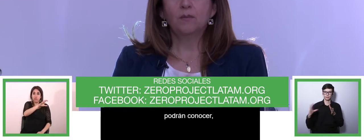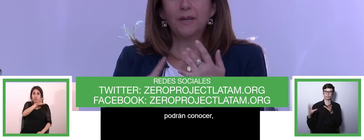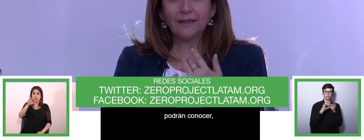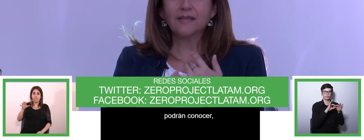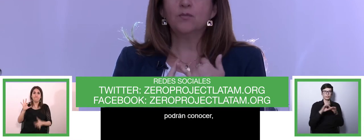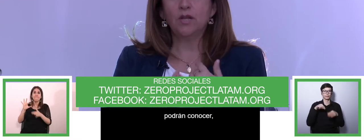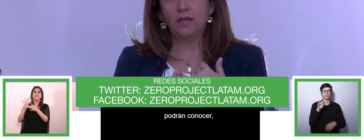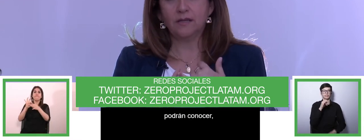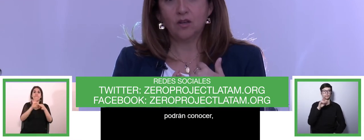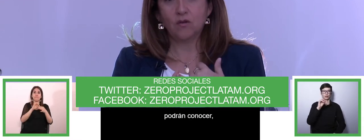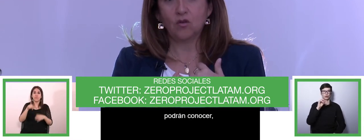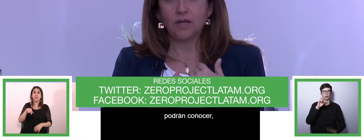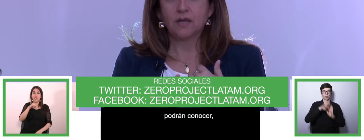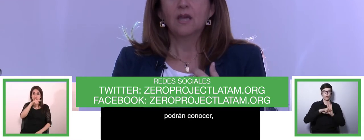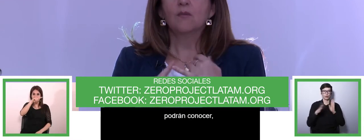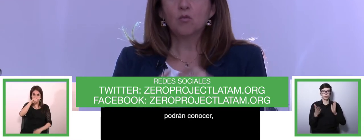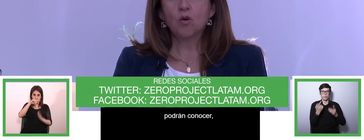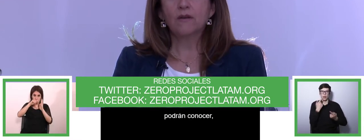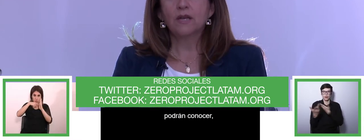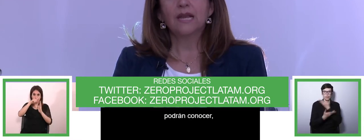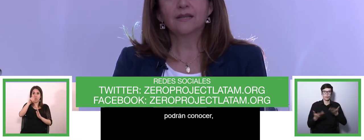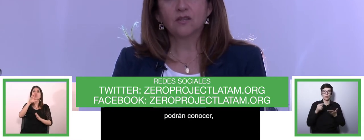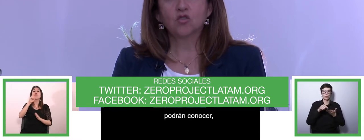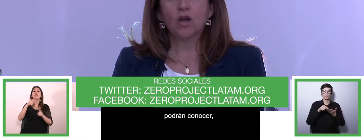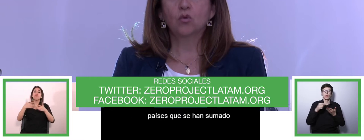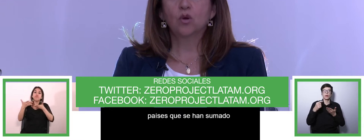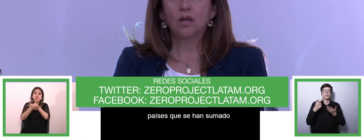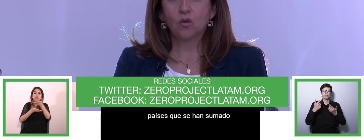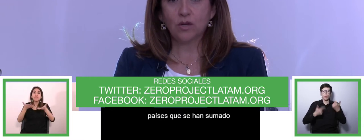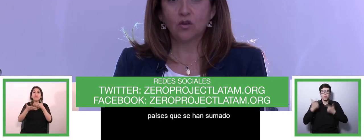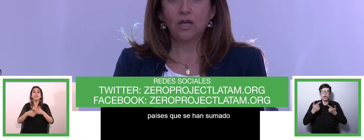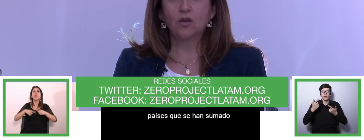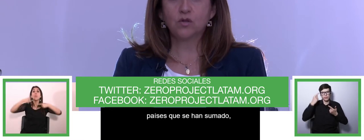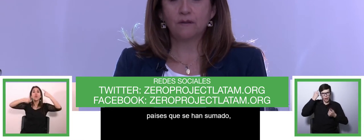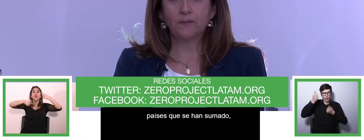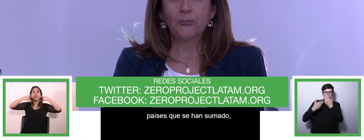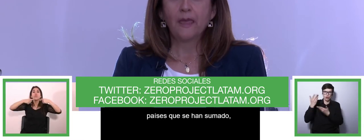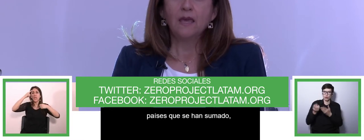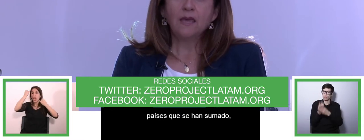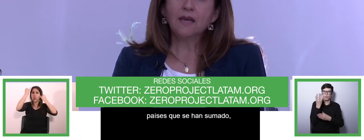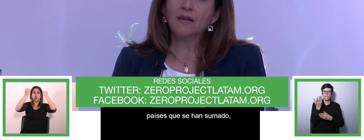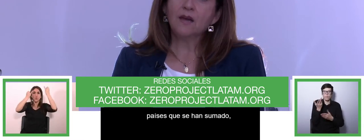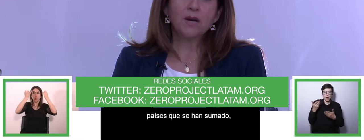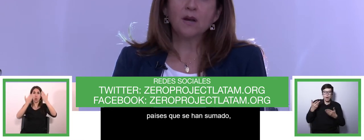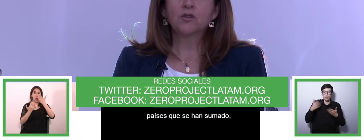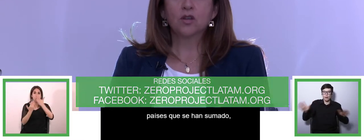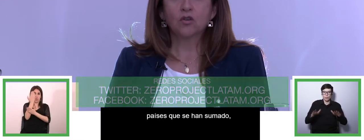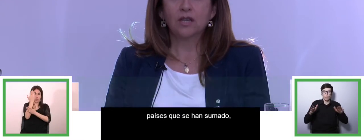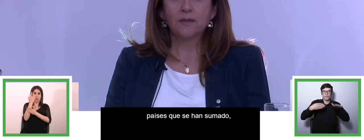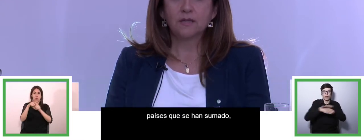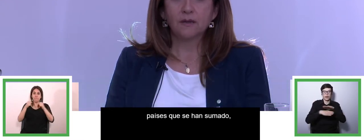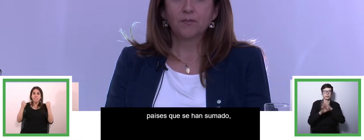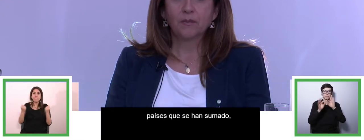discutir prácticas y políticas innovadoras que promueven el acceso a una educación inclusiva y de calidad para las